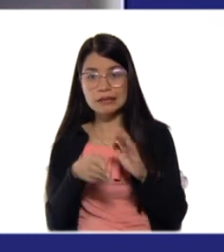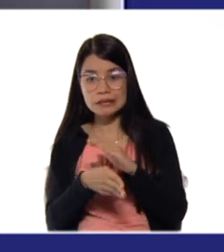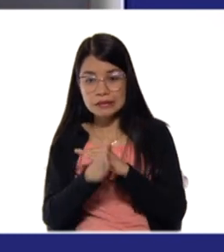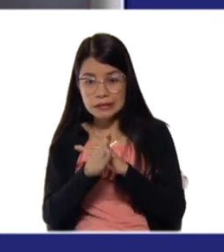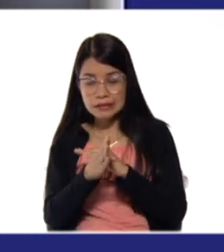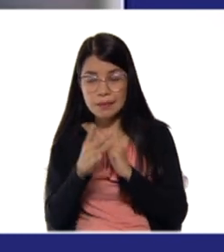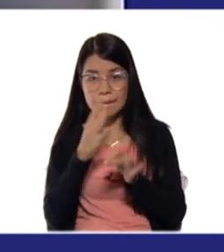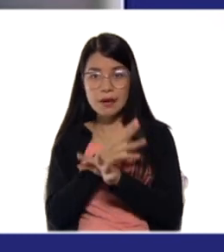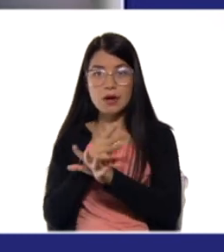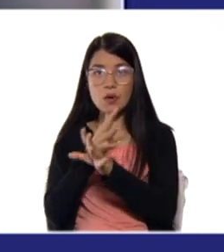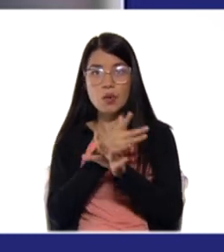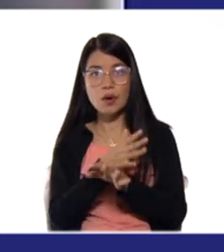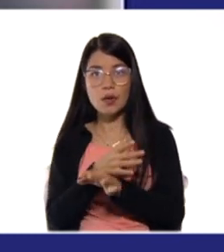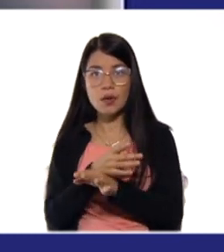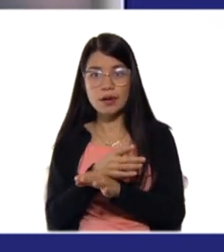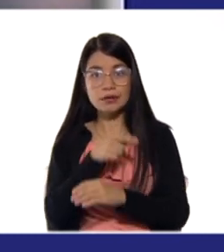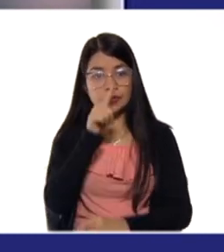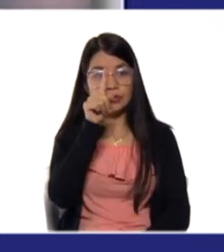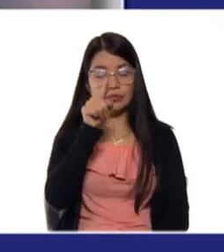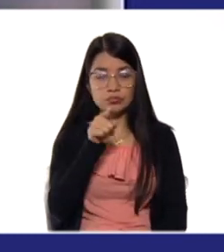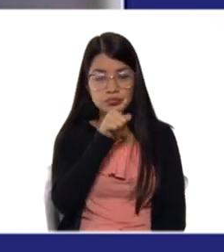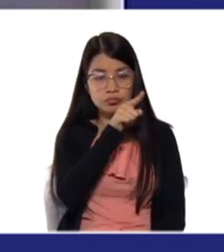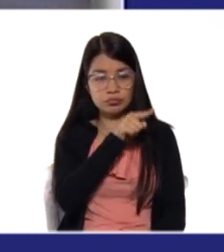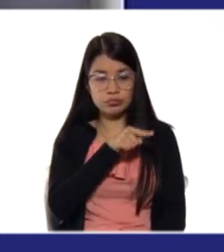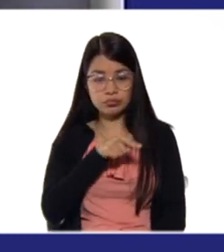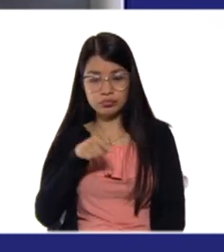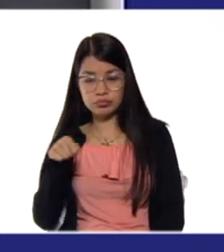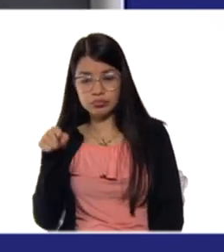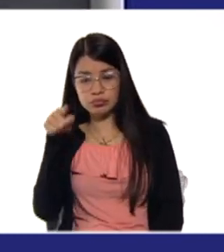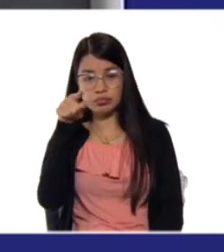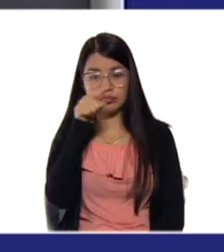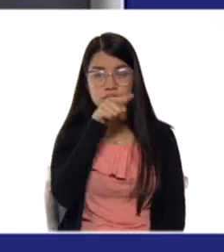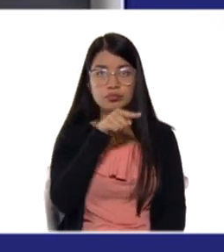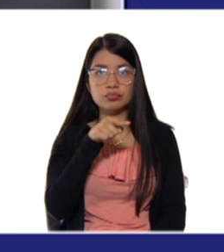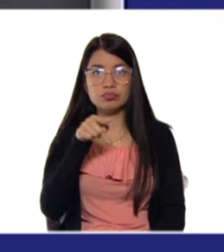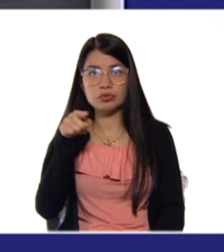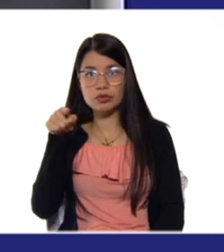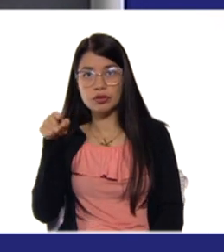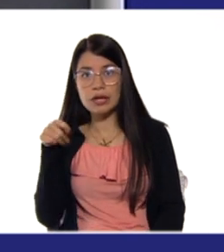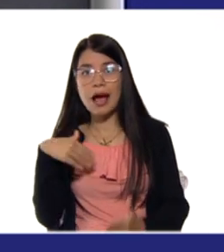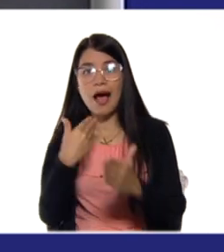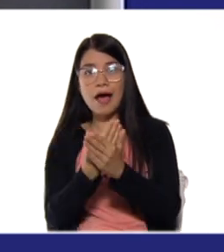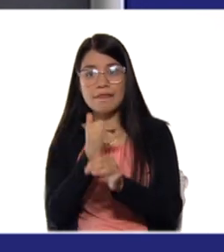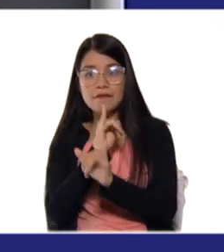su respectivo recorrido y la llegada.